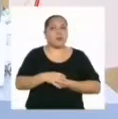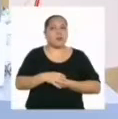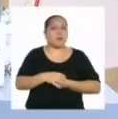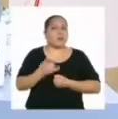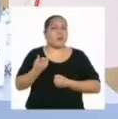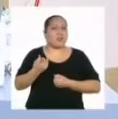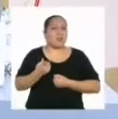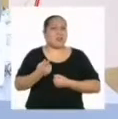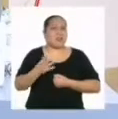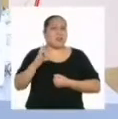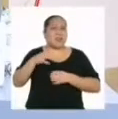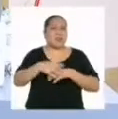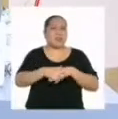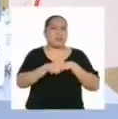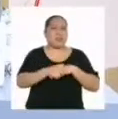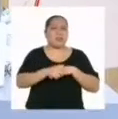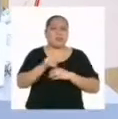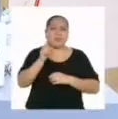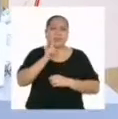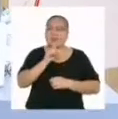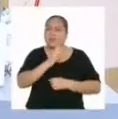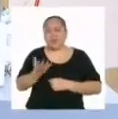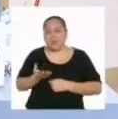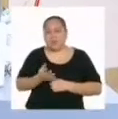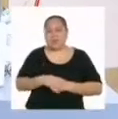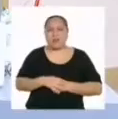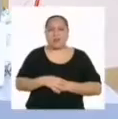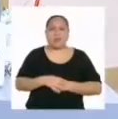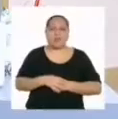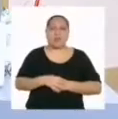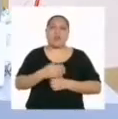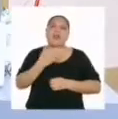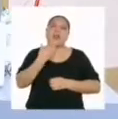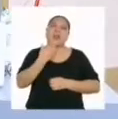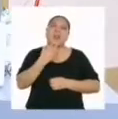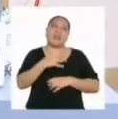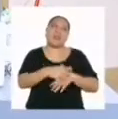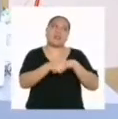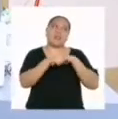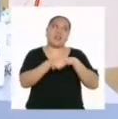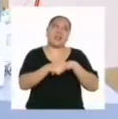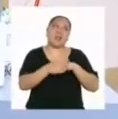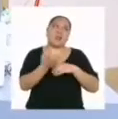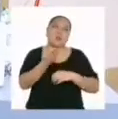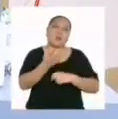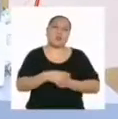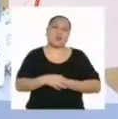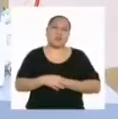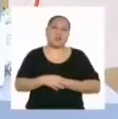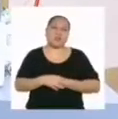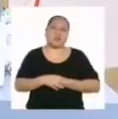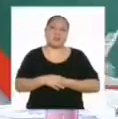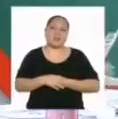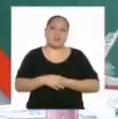¿Que mandes saludos? ¡Ay, no te pases! ¿A quién quieres que le mandes saludos?